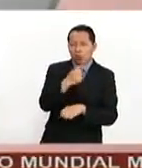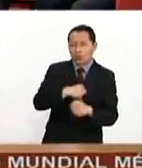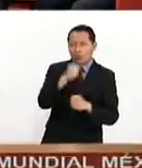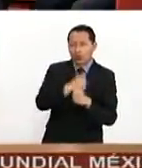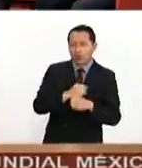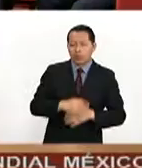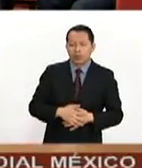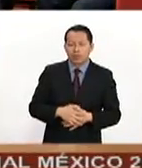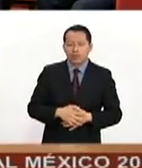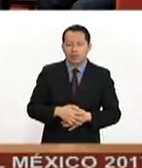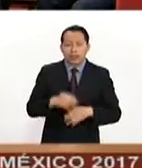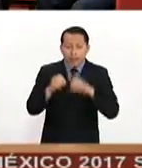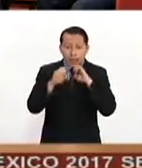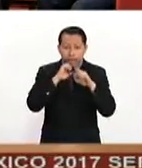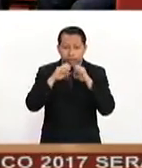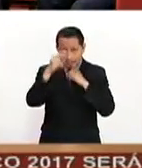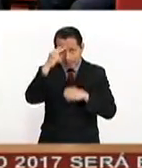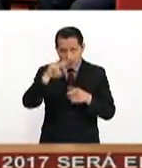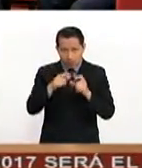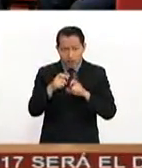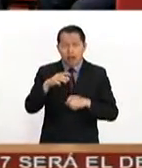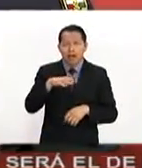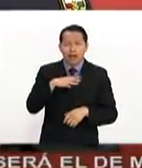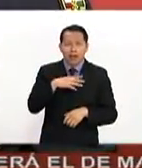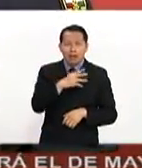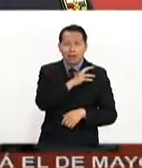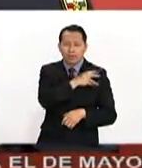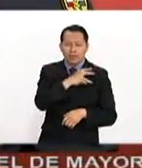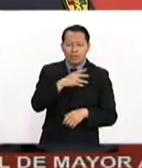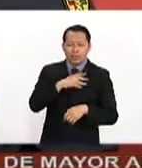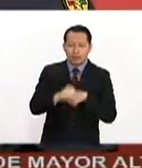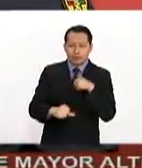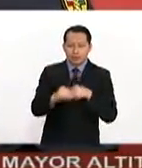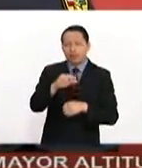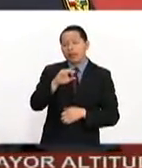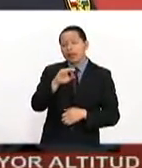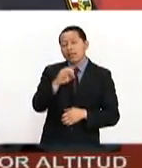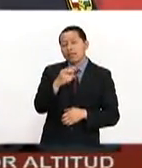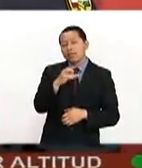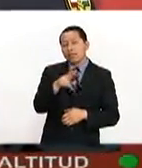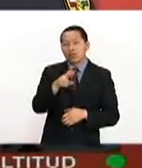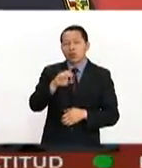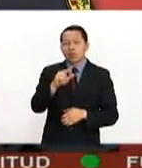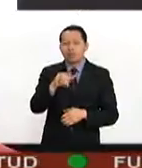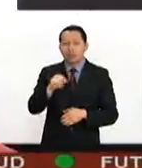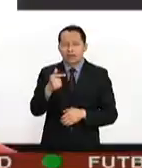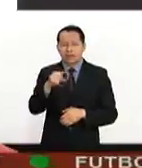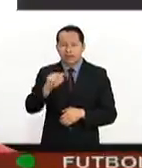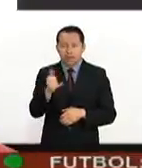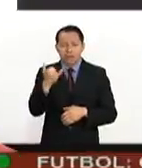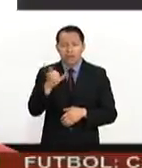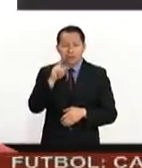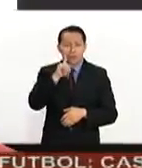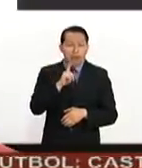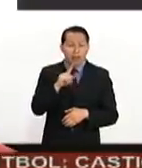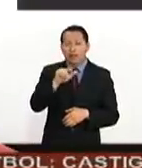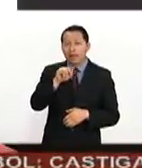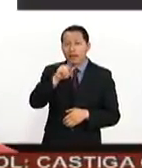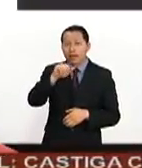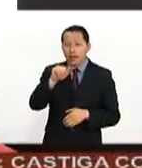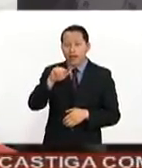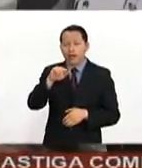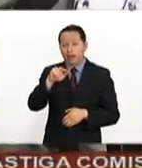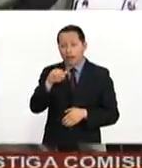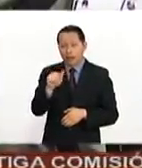En entrevista con México al Día el mayor médico cirujano Ebert Rosas Gaspar y la mayor médico cirujano Liliana